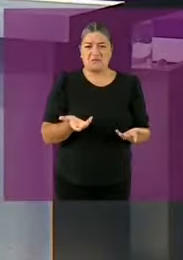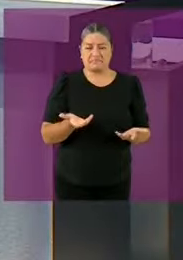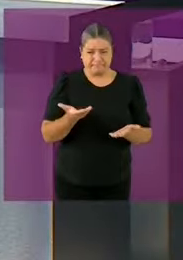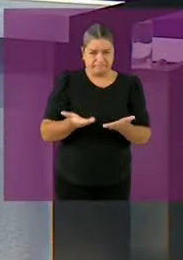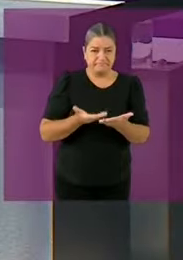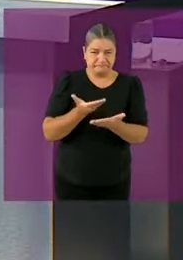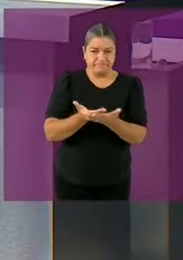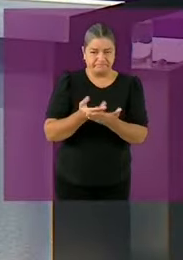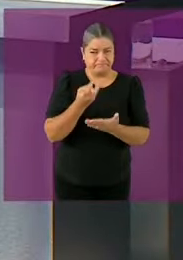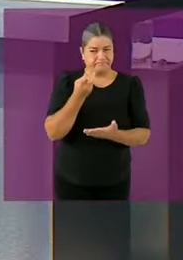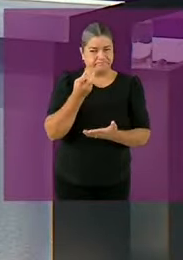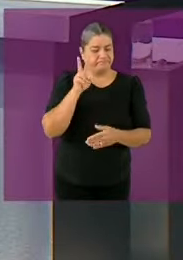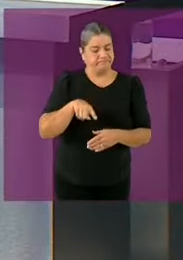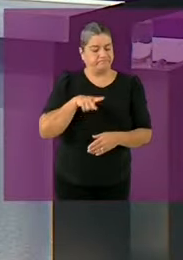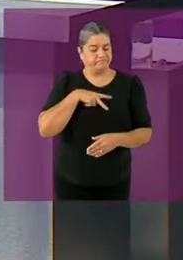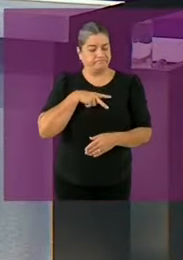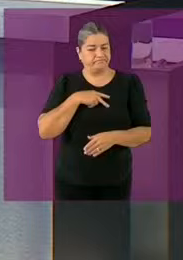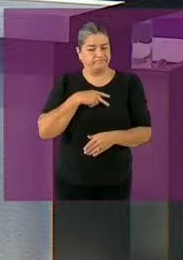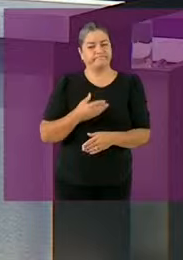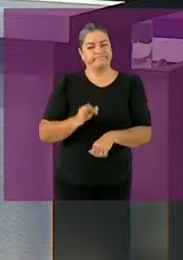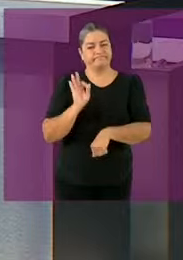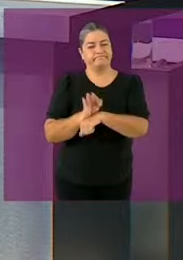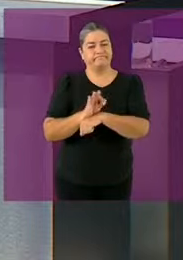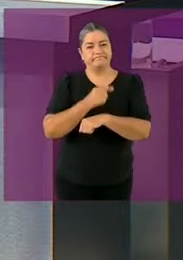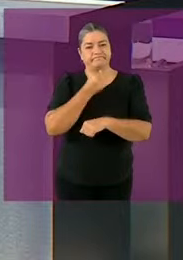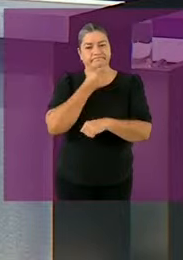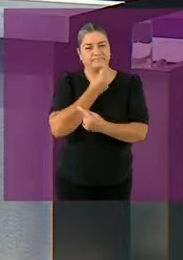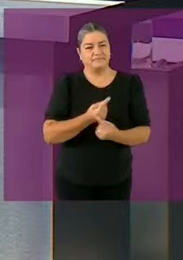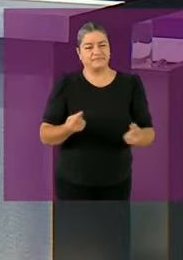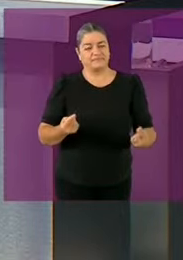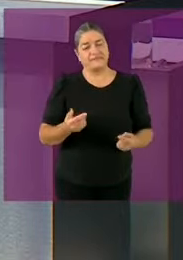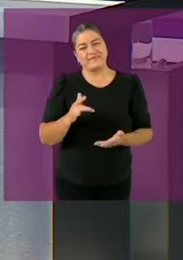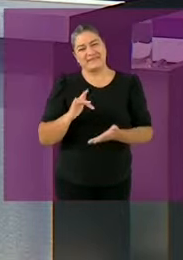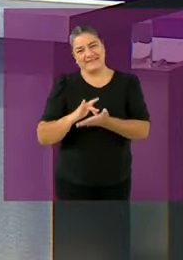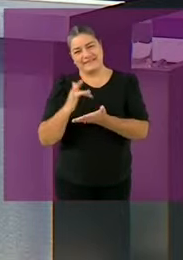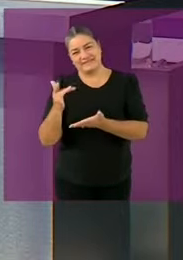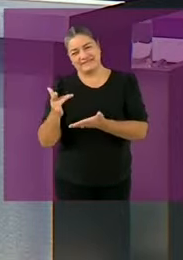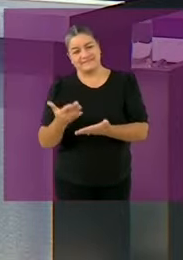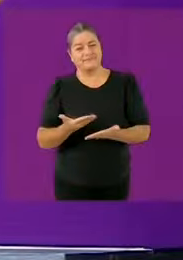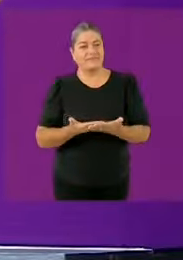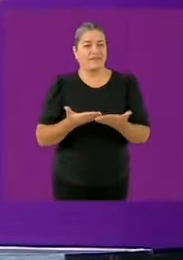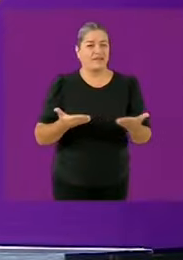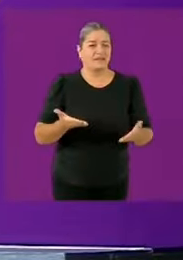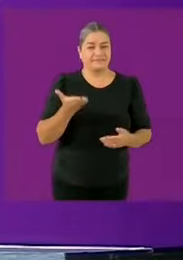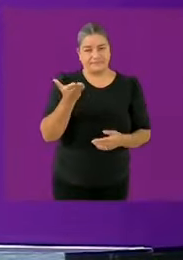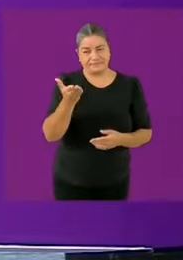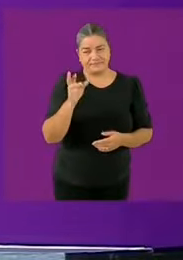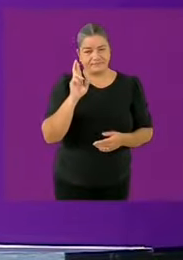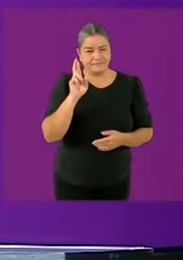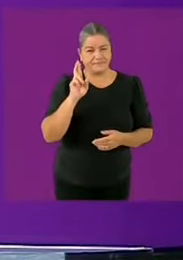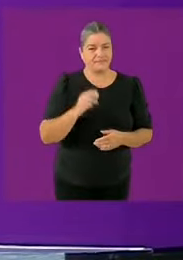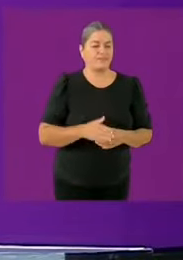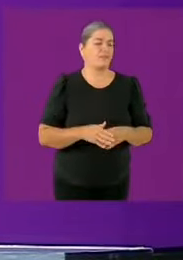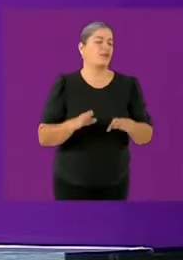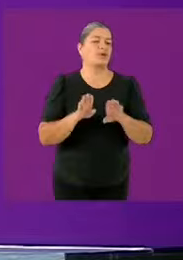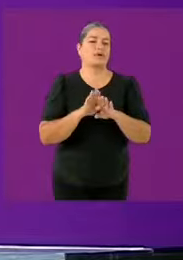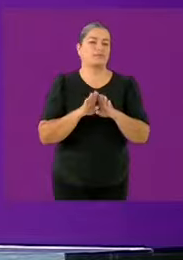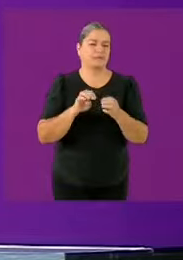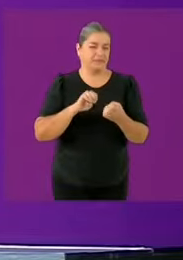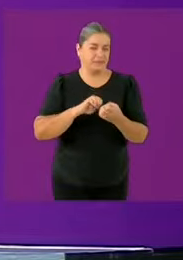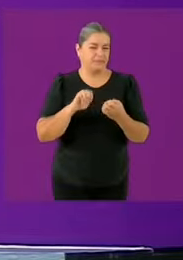Xochitl Galvez sobre este tema cómo hacer que las mujeres puedan cobrar esas pensiones que se les paguen